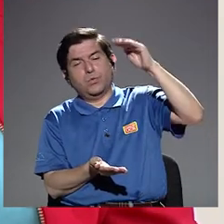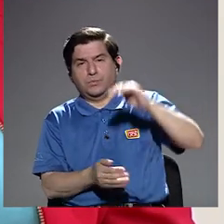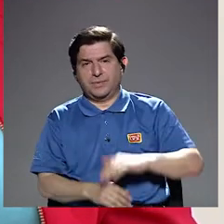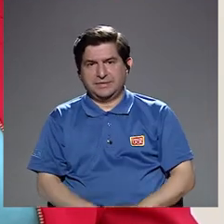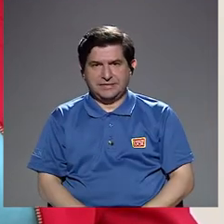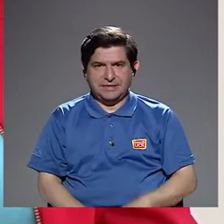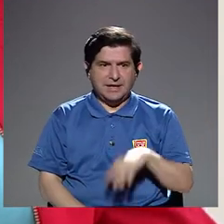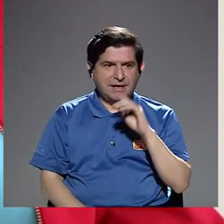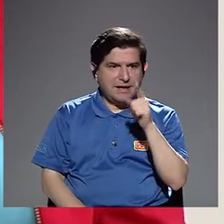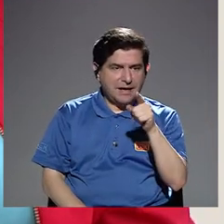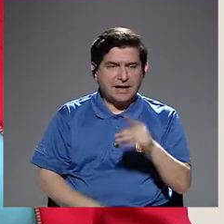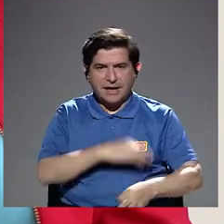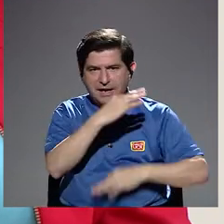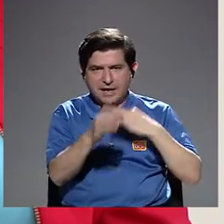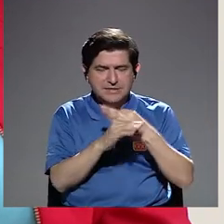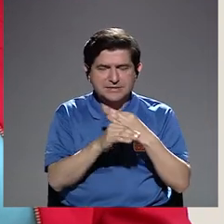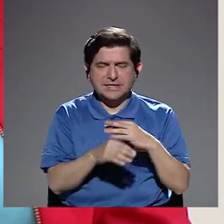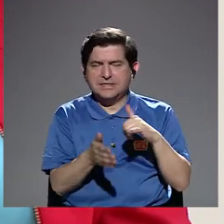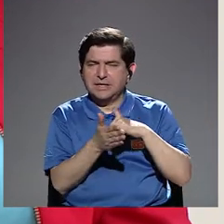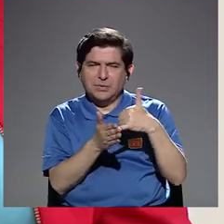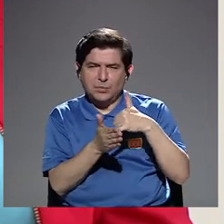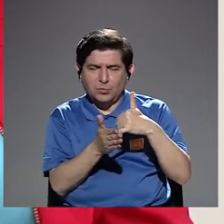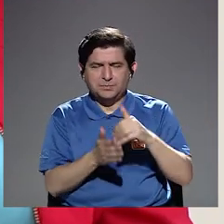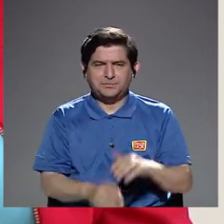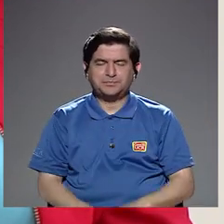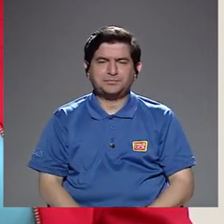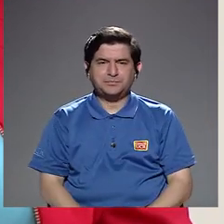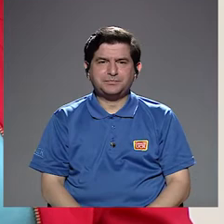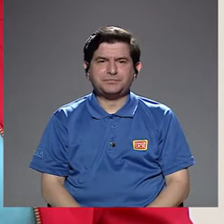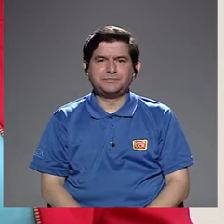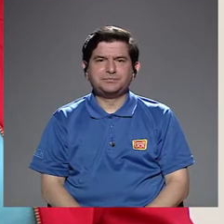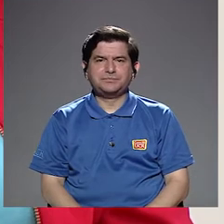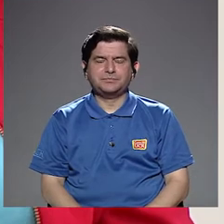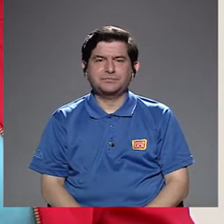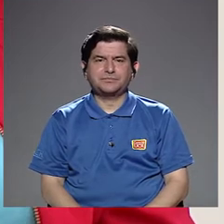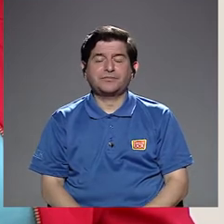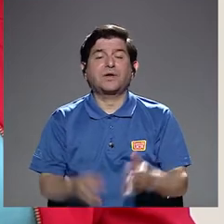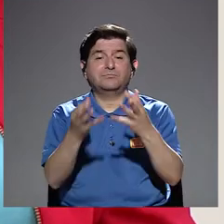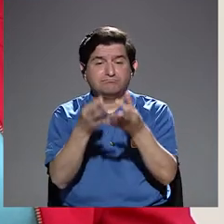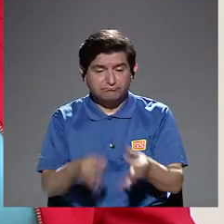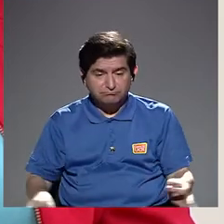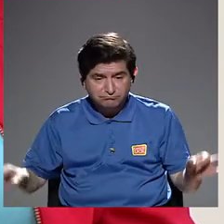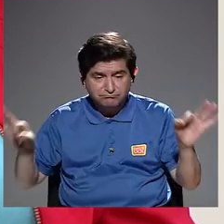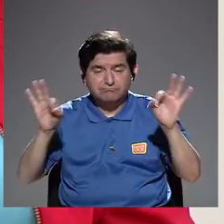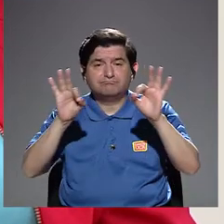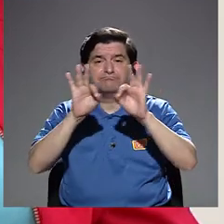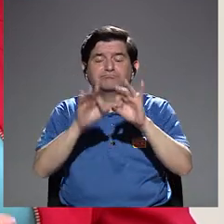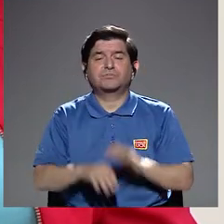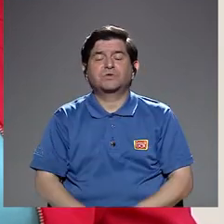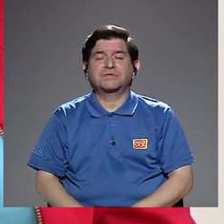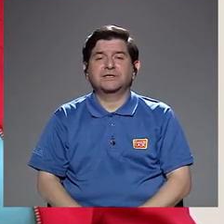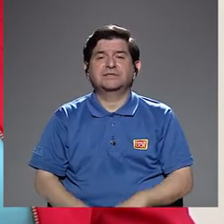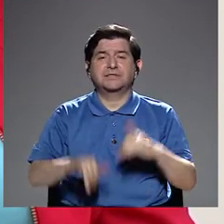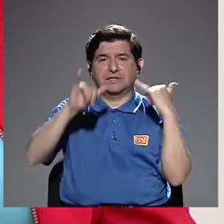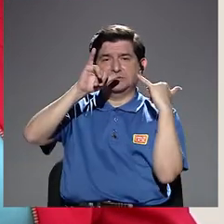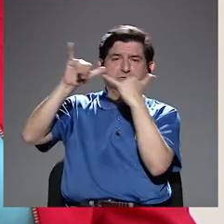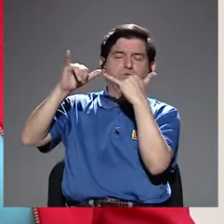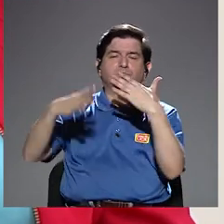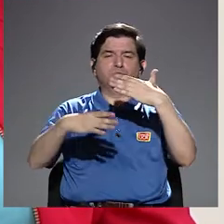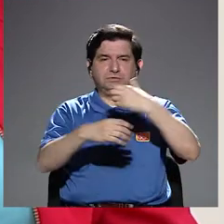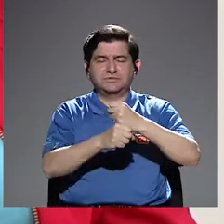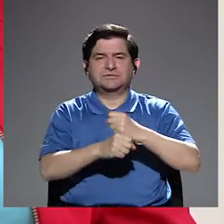aumenta este tipo de vulnerabilidades. Entonces, es importante denunciar,